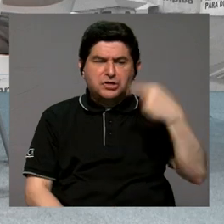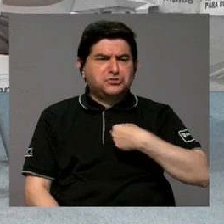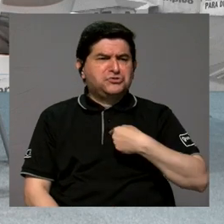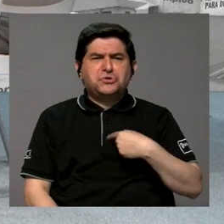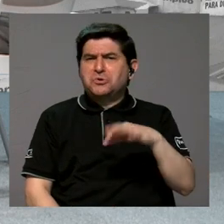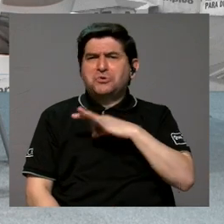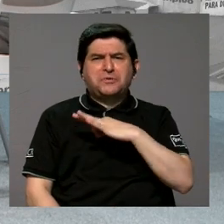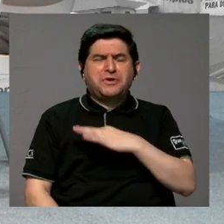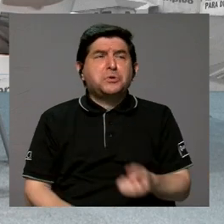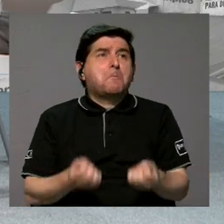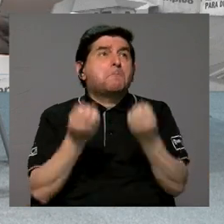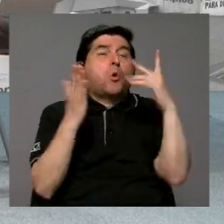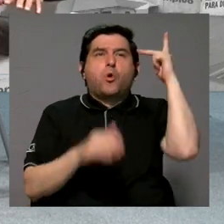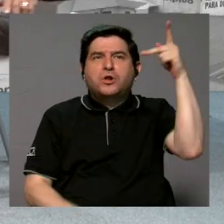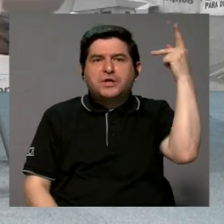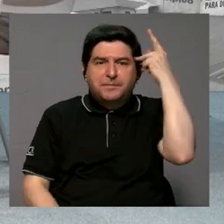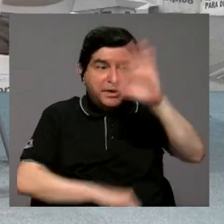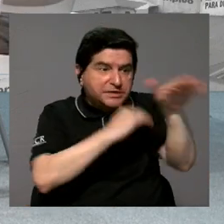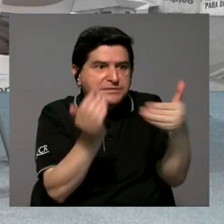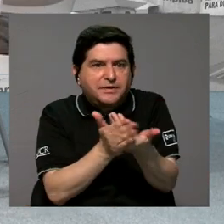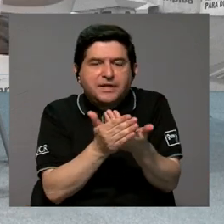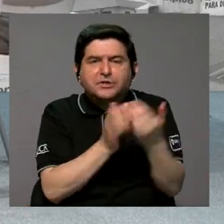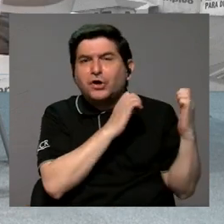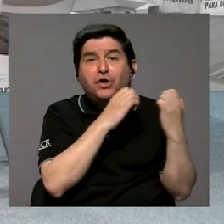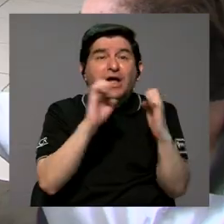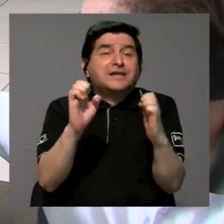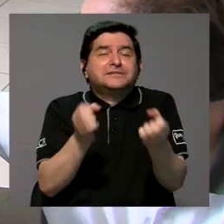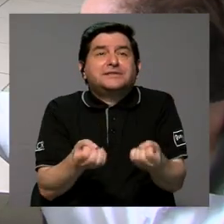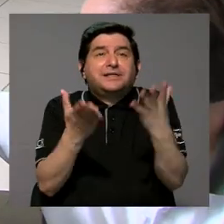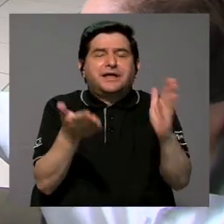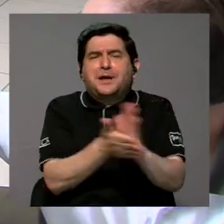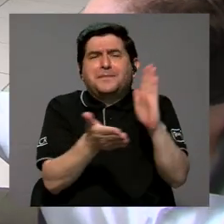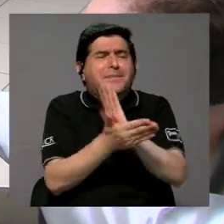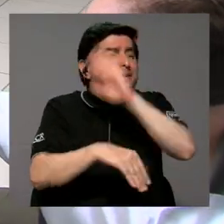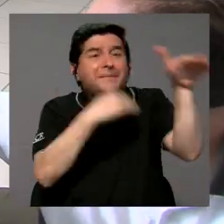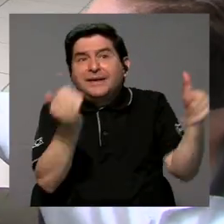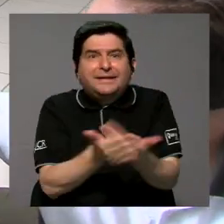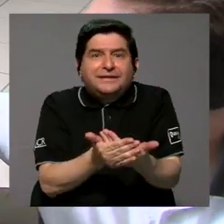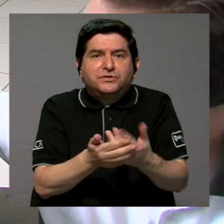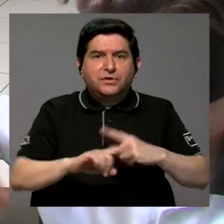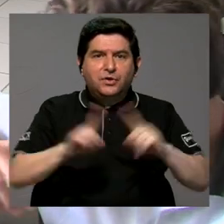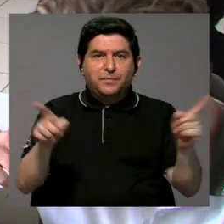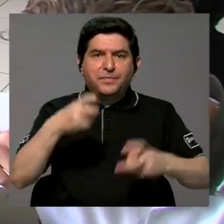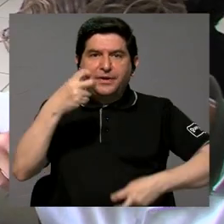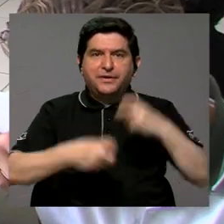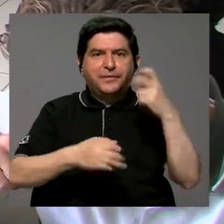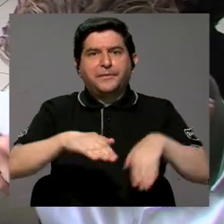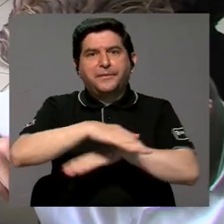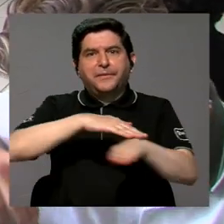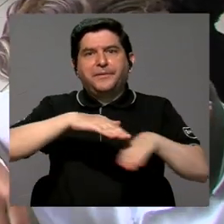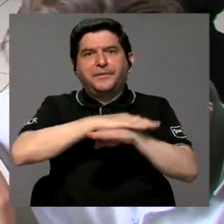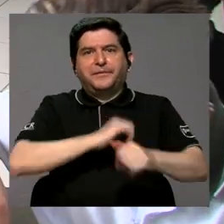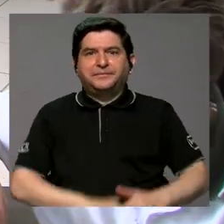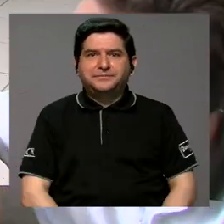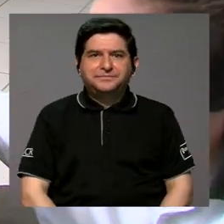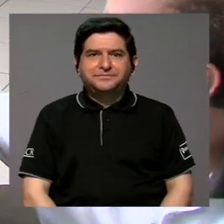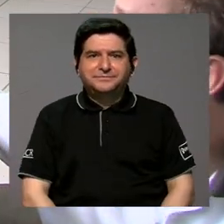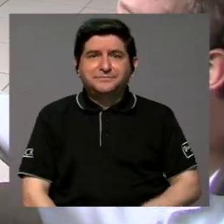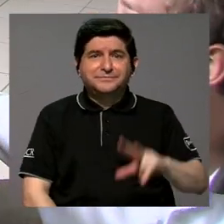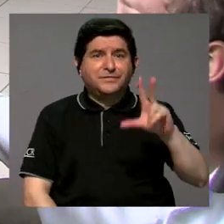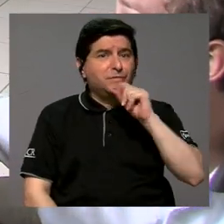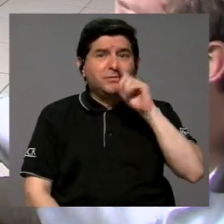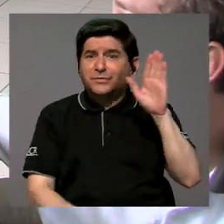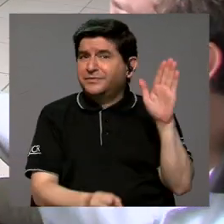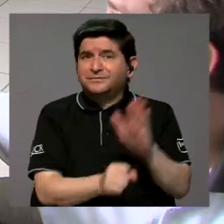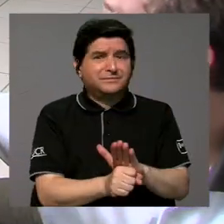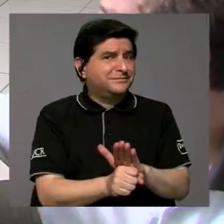con tener? Una gran cantidad de políticas para todo, estrategias para todo, papeles para todo, pero un problema fundamental no se está